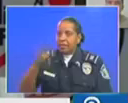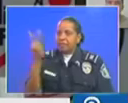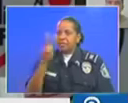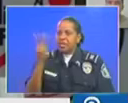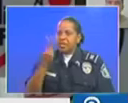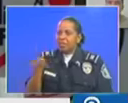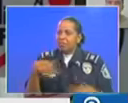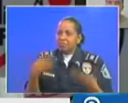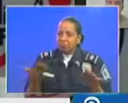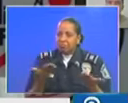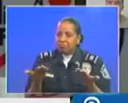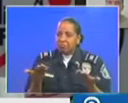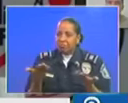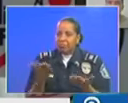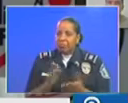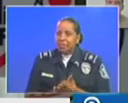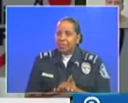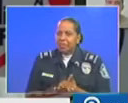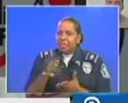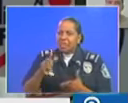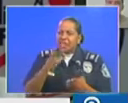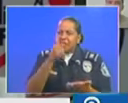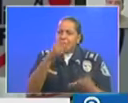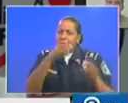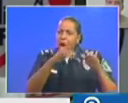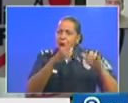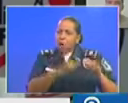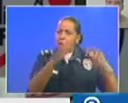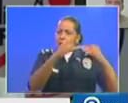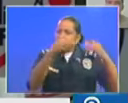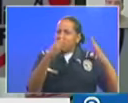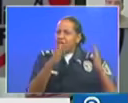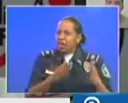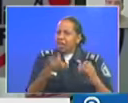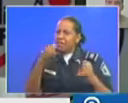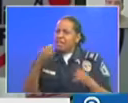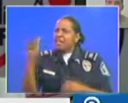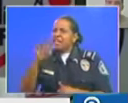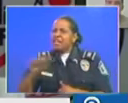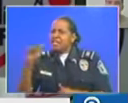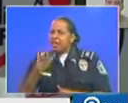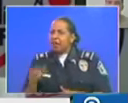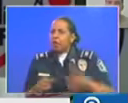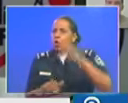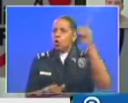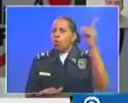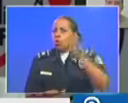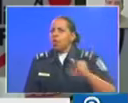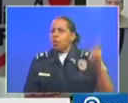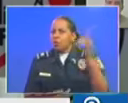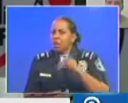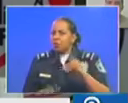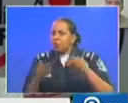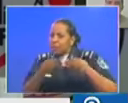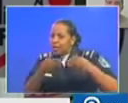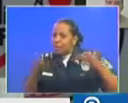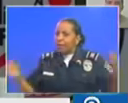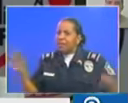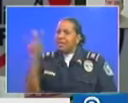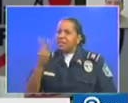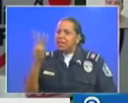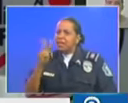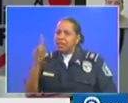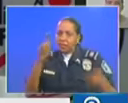contemplado que esa cuarentena total de fin de semana se pueda ampliar desde el viernes la segunda pregunta